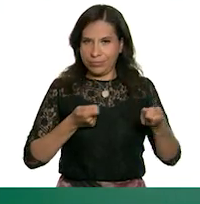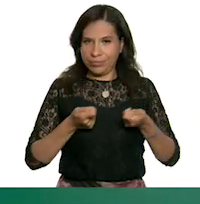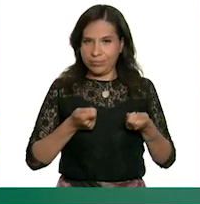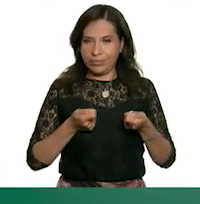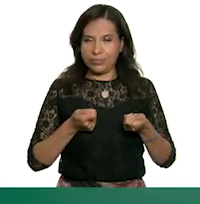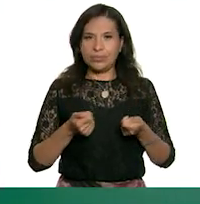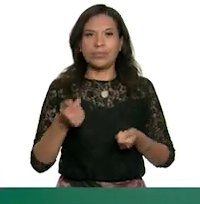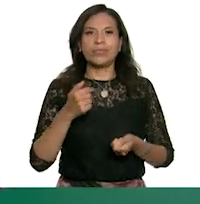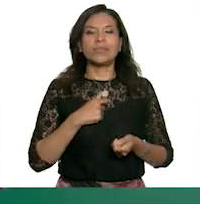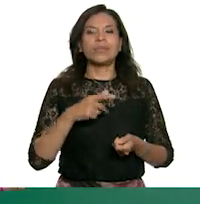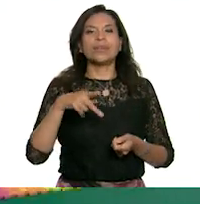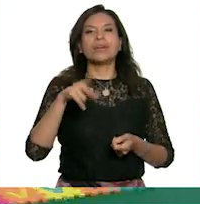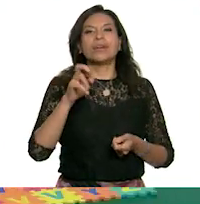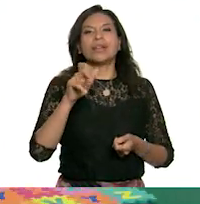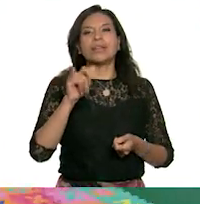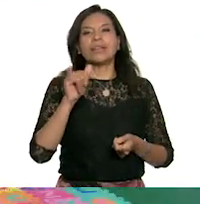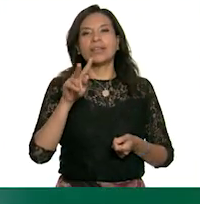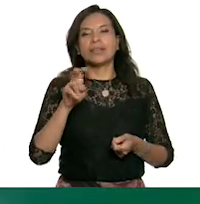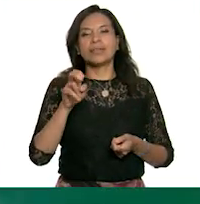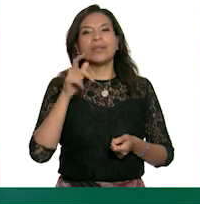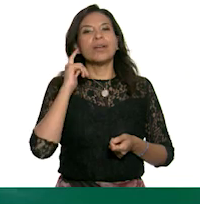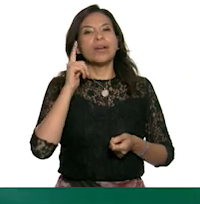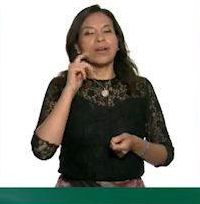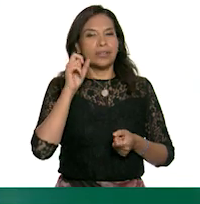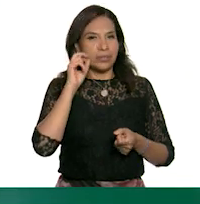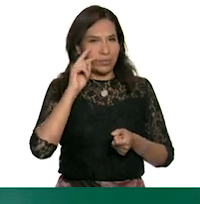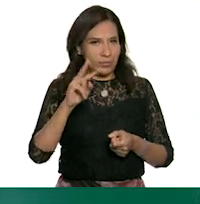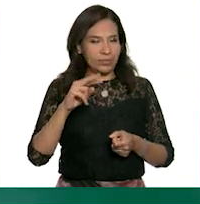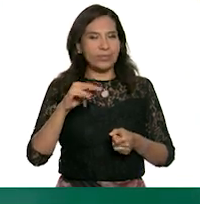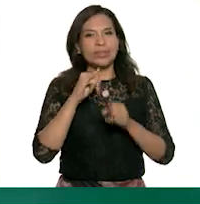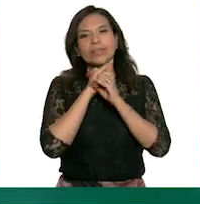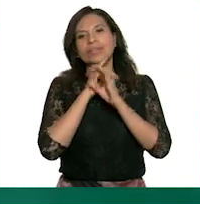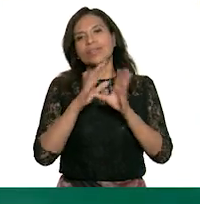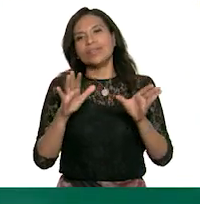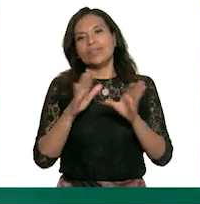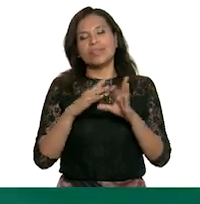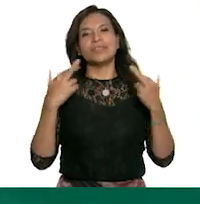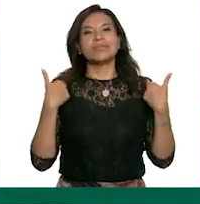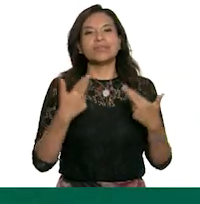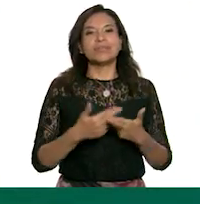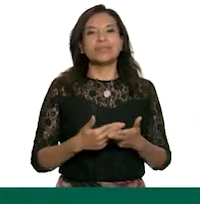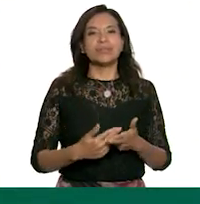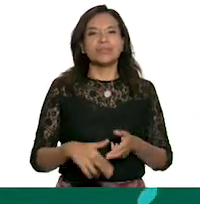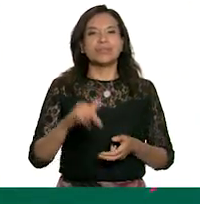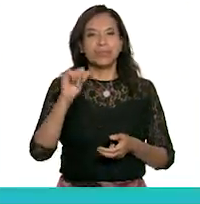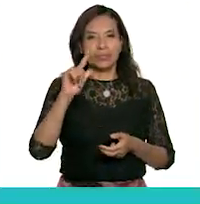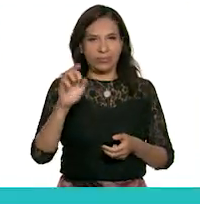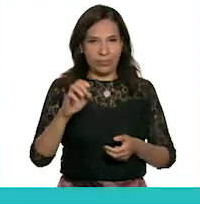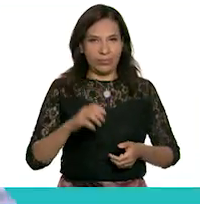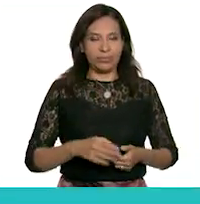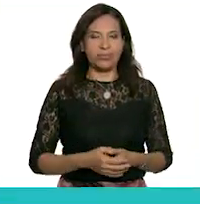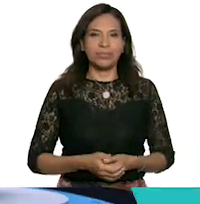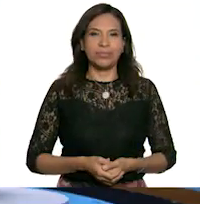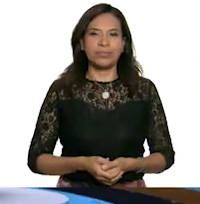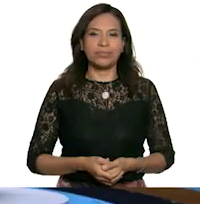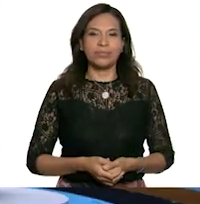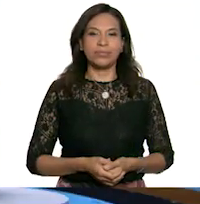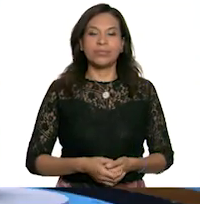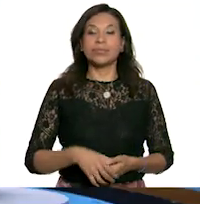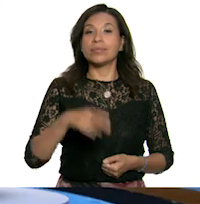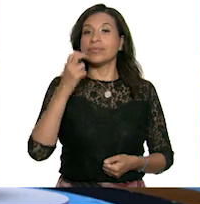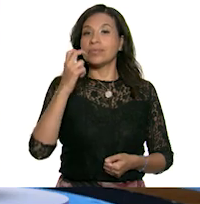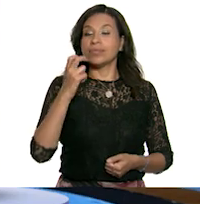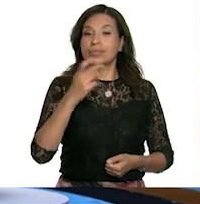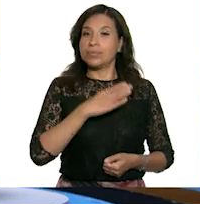Yo soy Creative y te invito a que vayamos al informativo con la maestra Ale. Esa